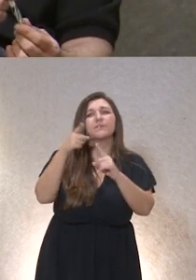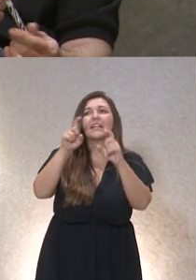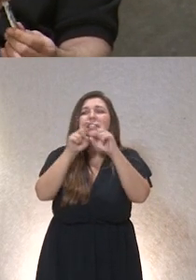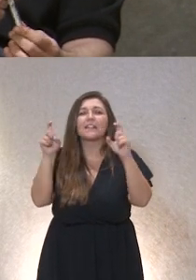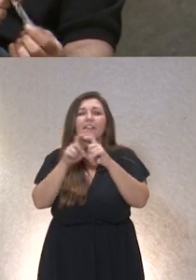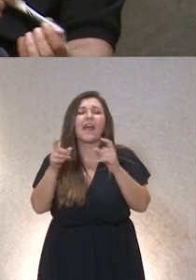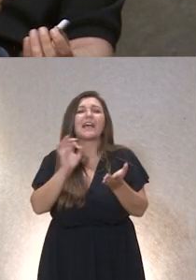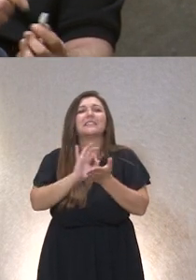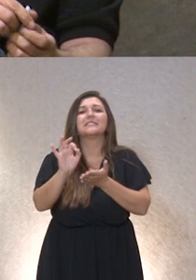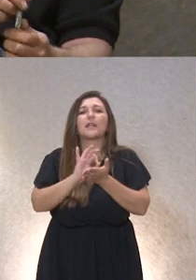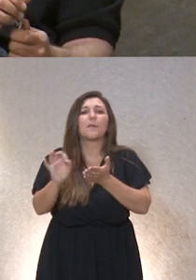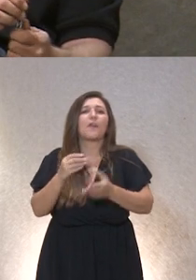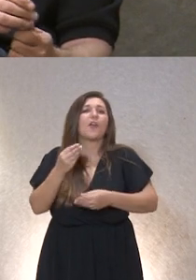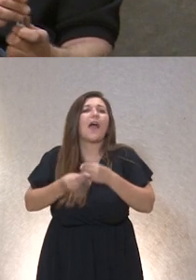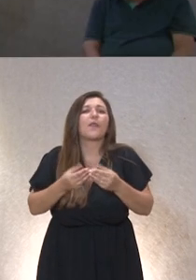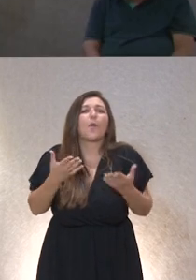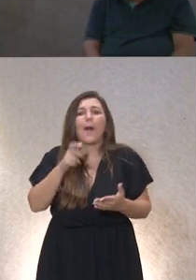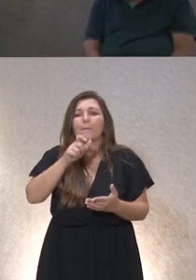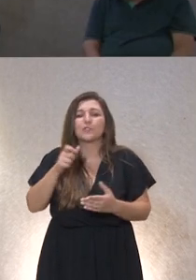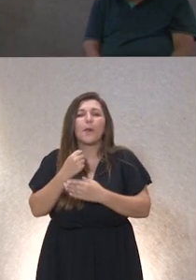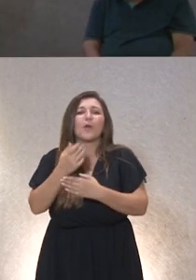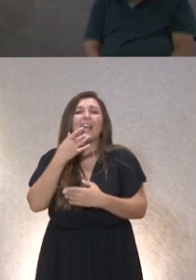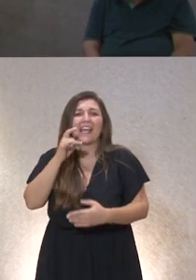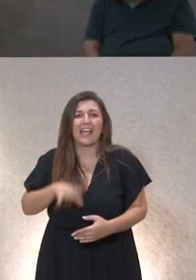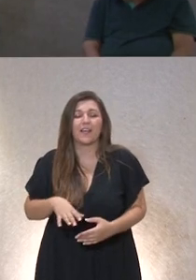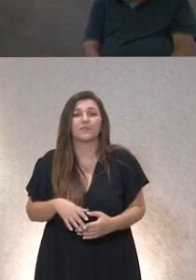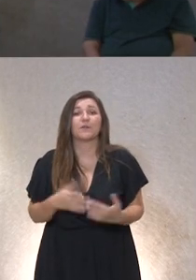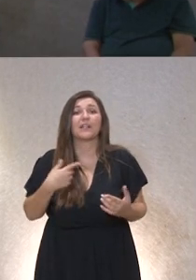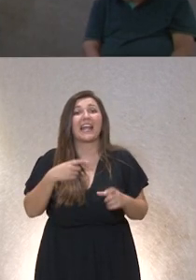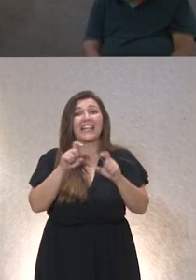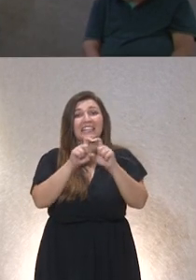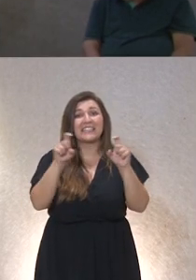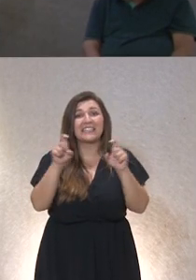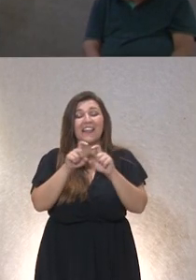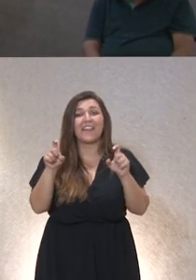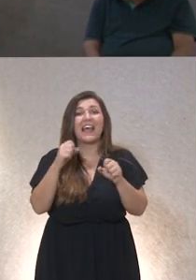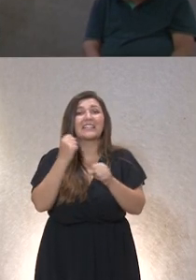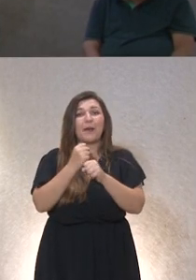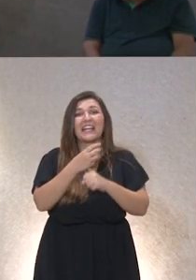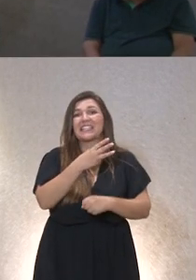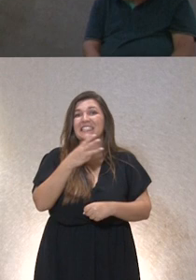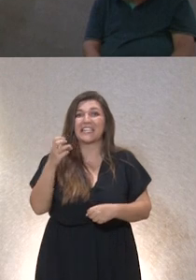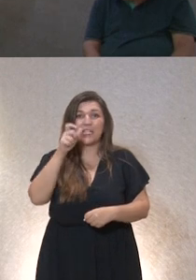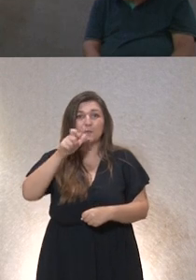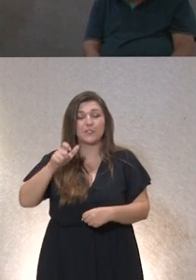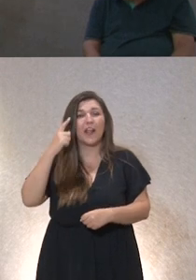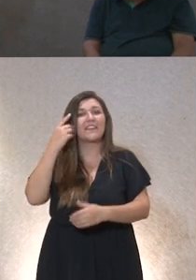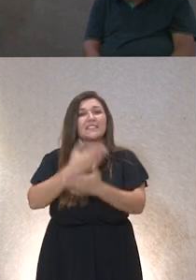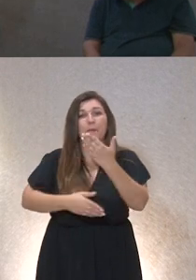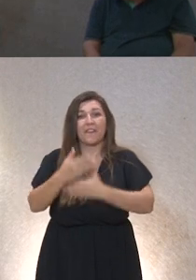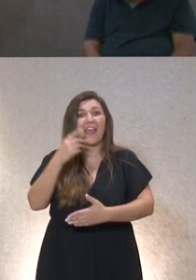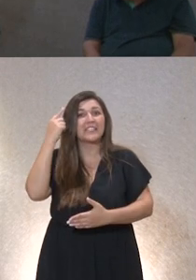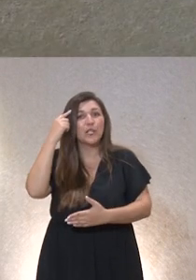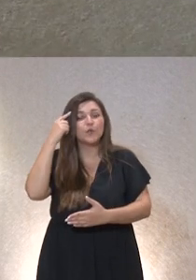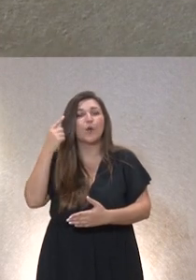presta y las personas que reciben apoyo bueno pues es una entidad que trabaja para 300 personas con discapacidad intelectual y trastorno del